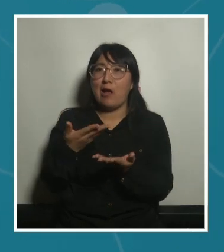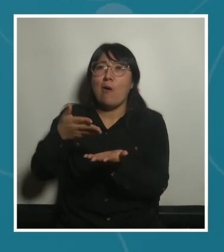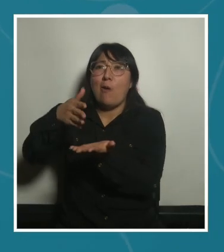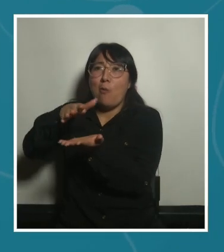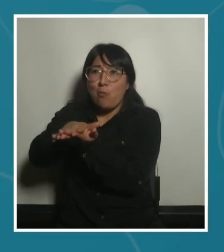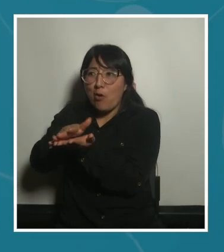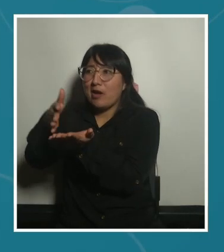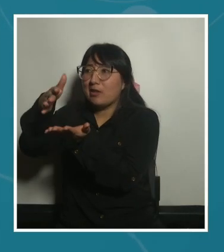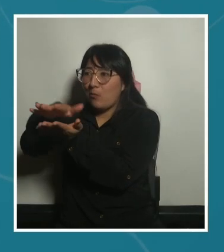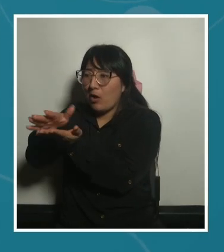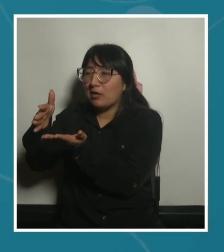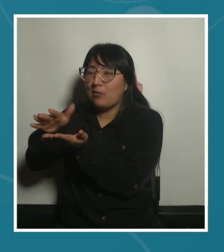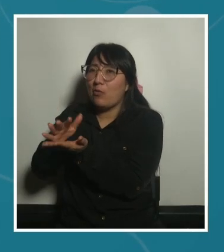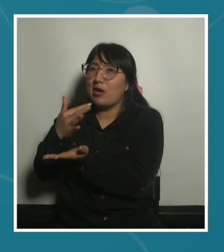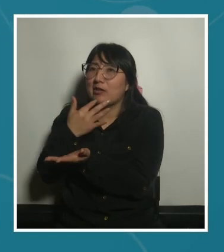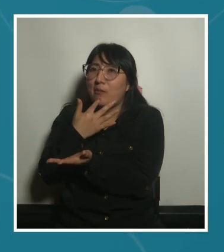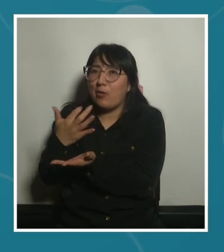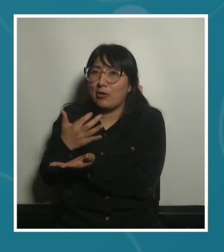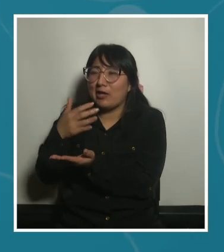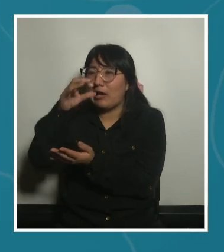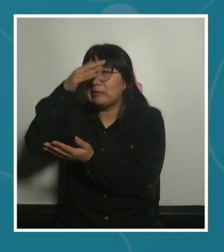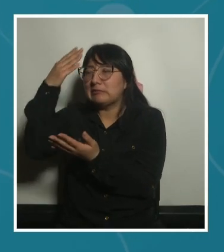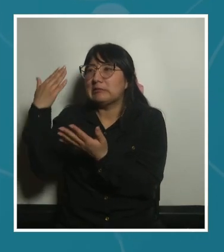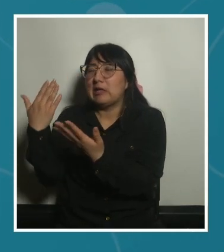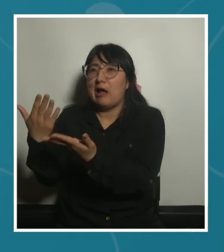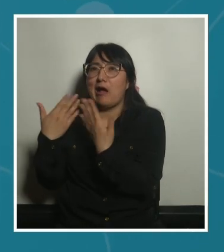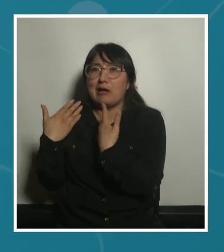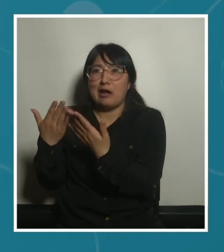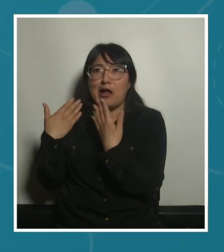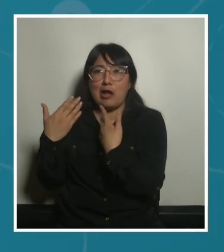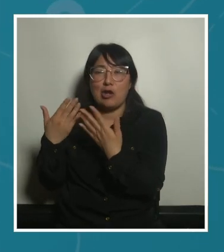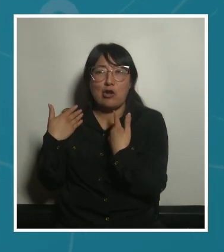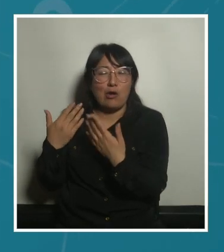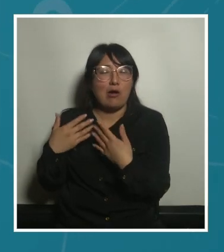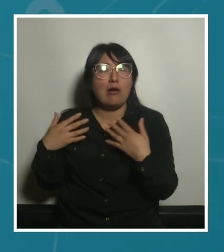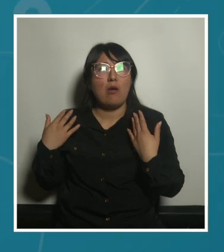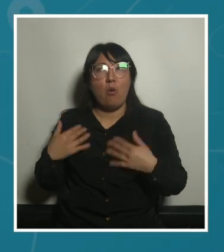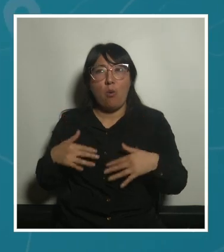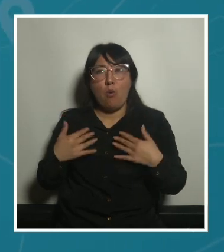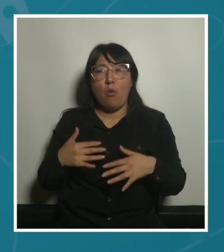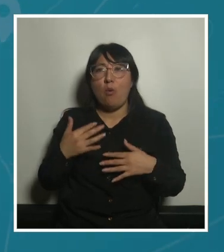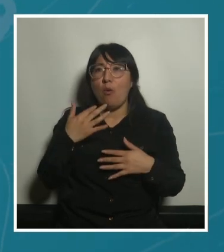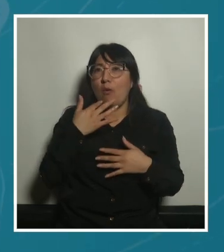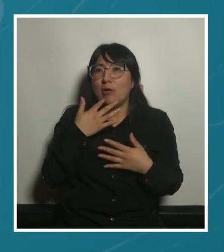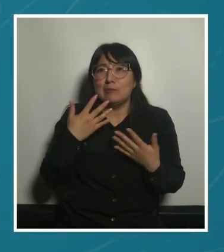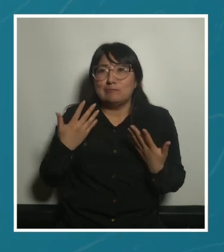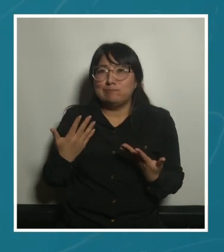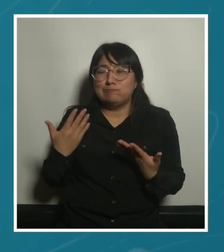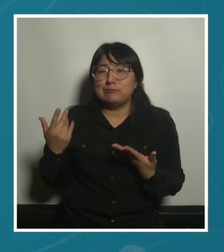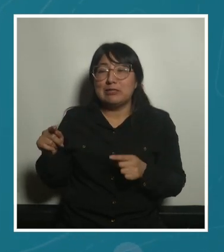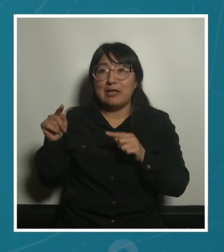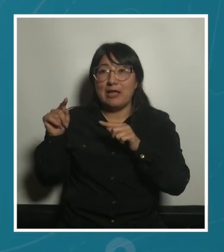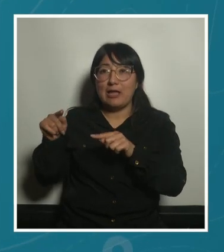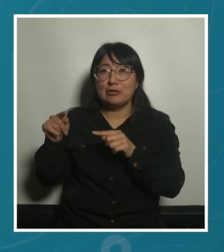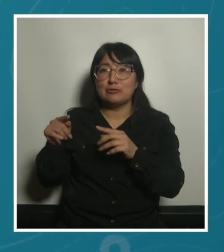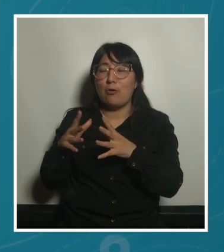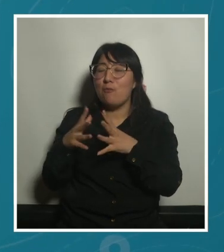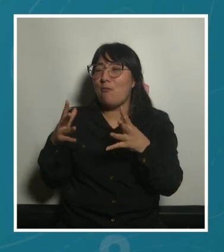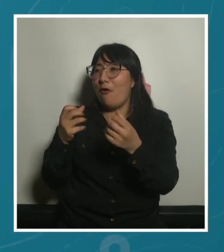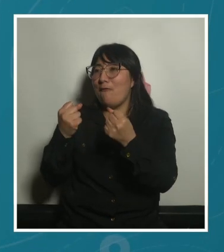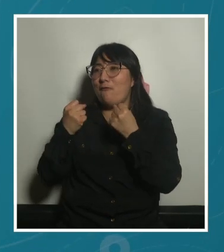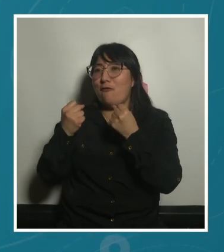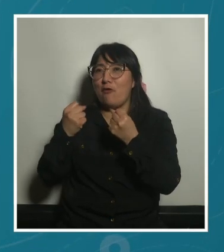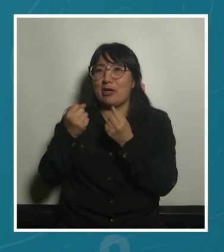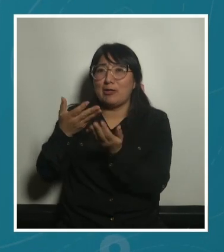sobrevenidas la mortalidad y la morbilidad que hay cada verano por las olas de calor son súper fuertes